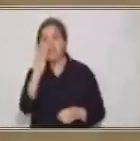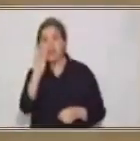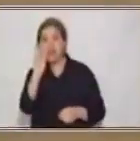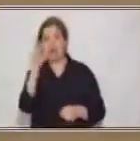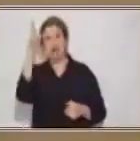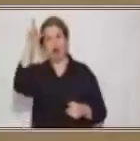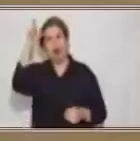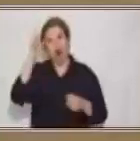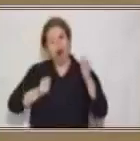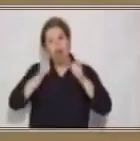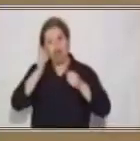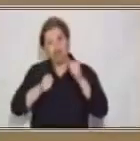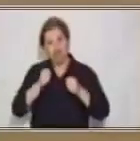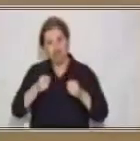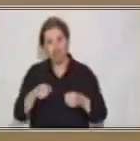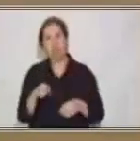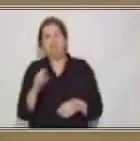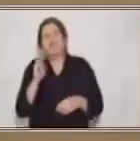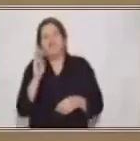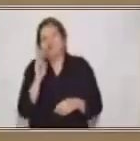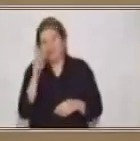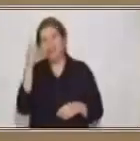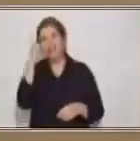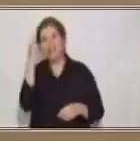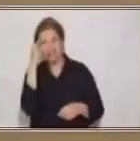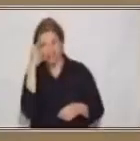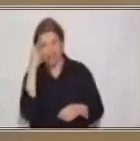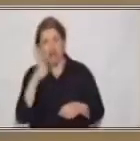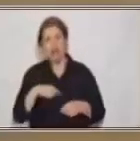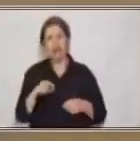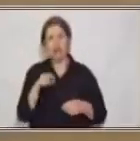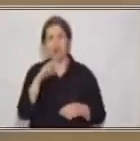estas palabras que son nexos o unión.